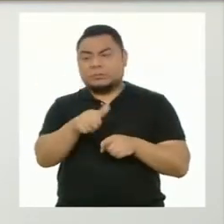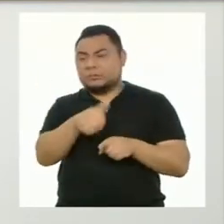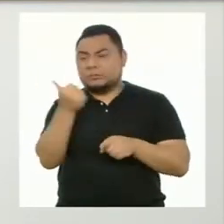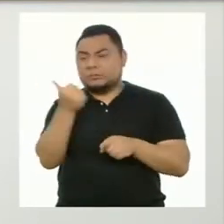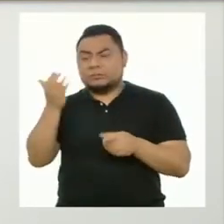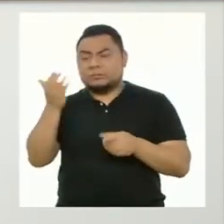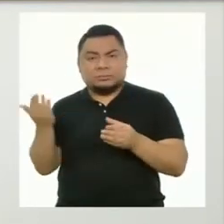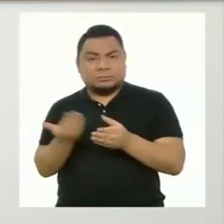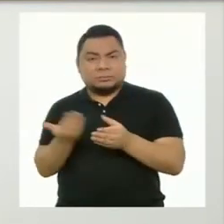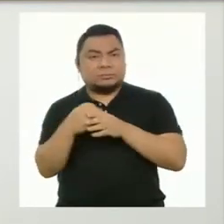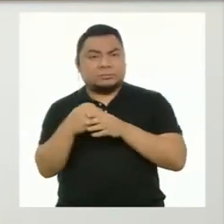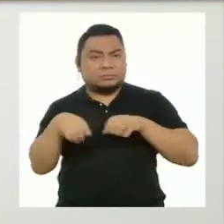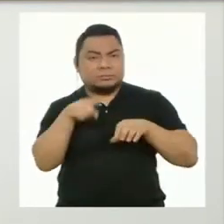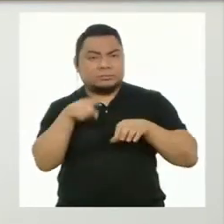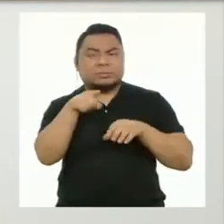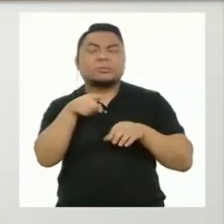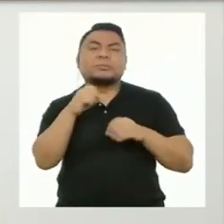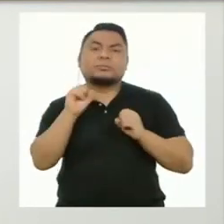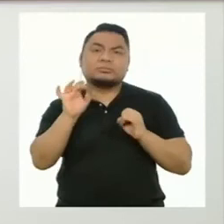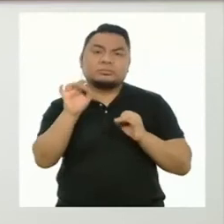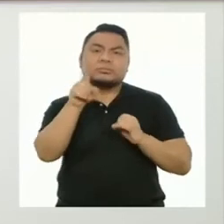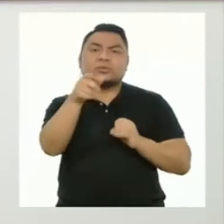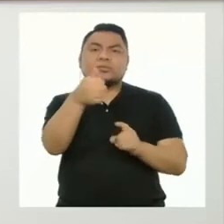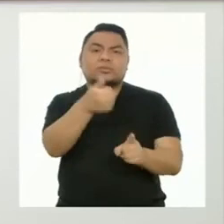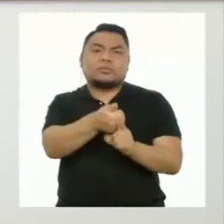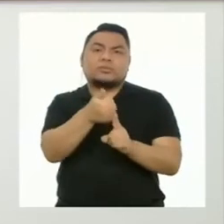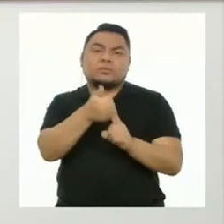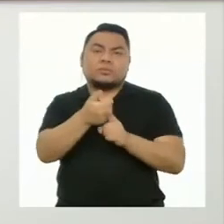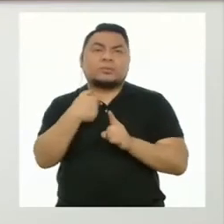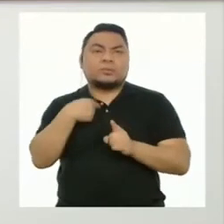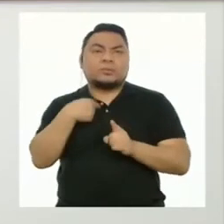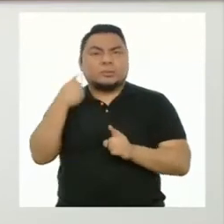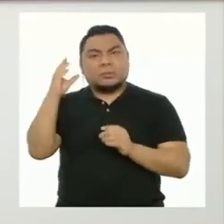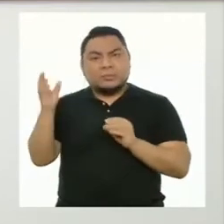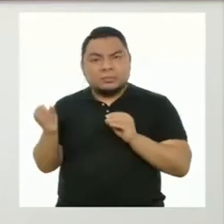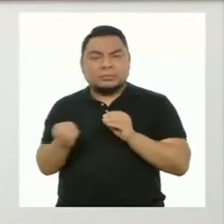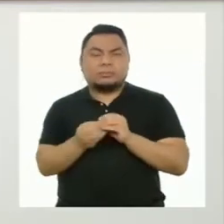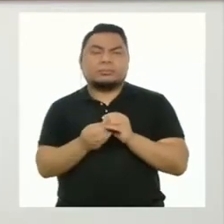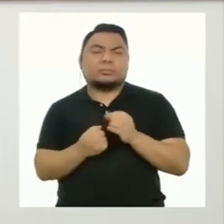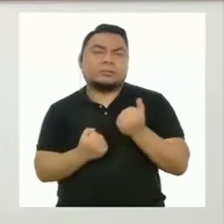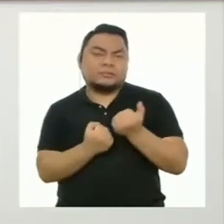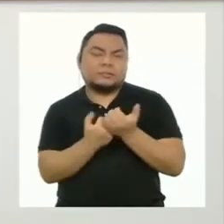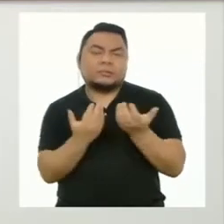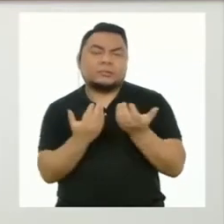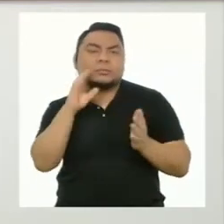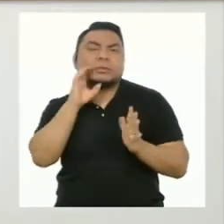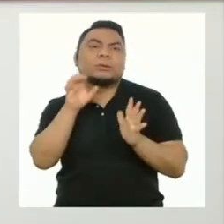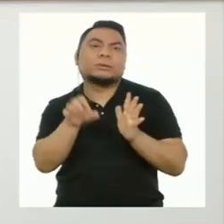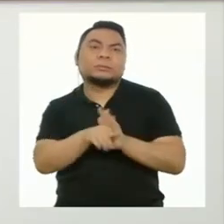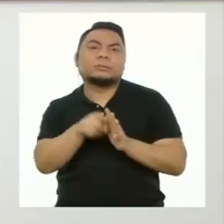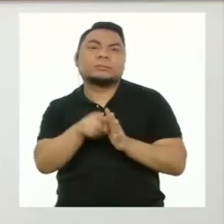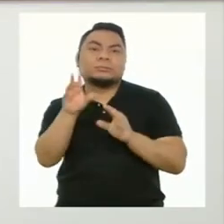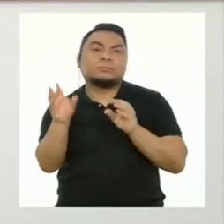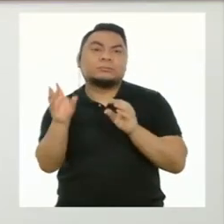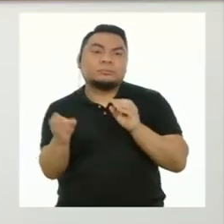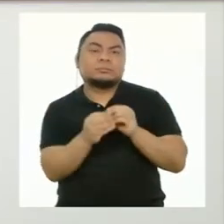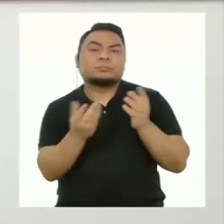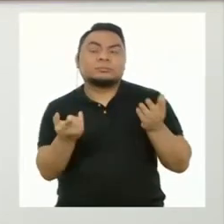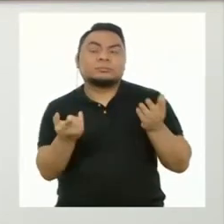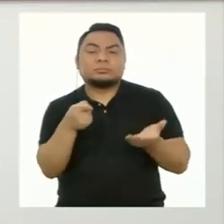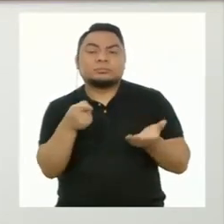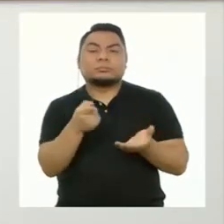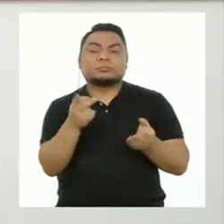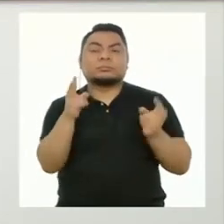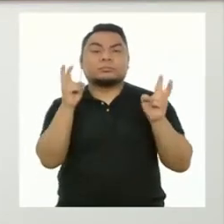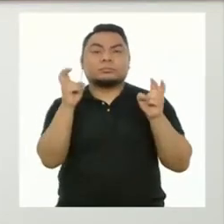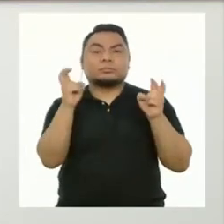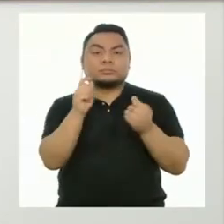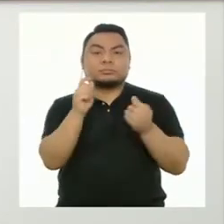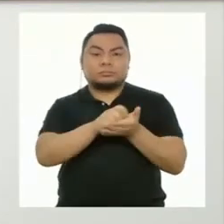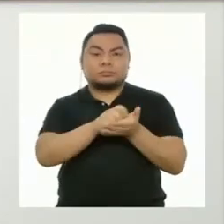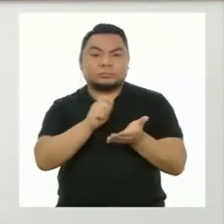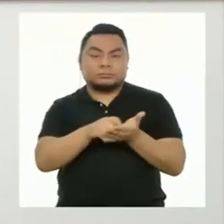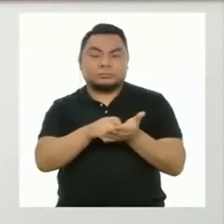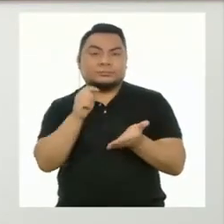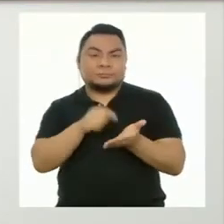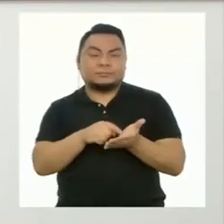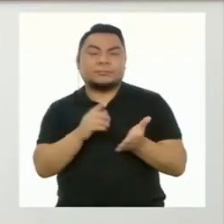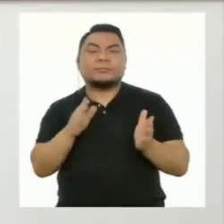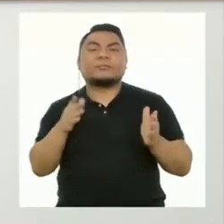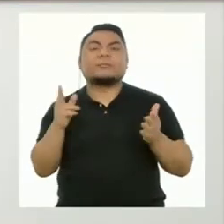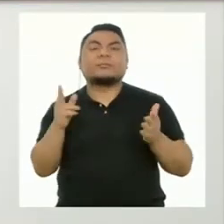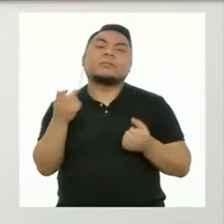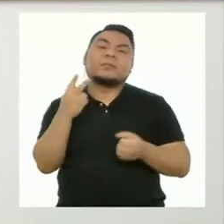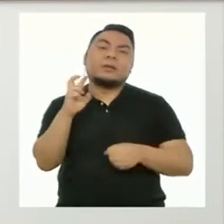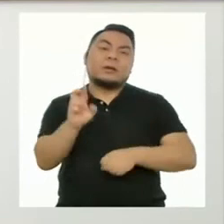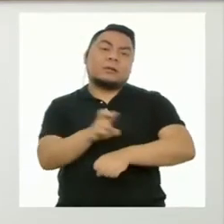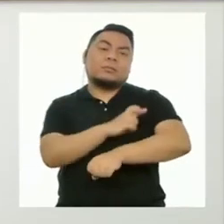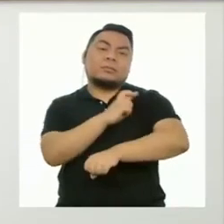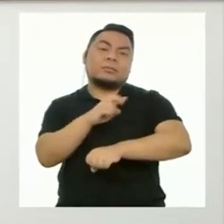productos que realizaste por tu propia cuenta. Por ejemplo, puedes incluir en la sección de escritura los